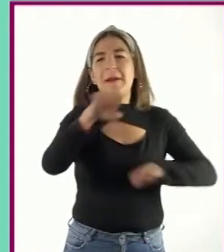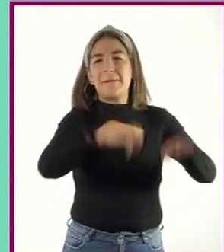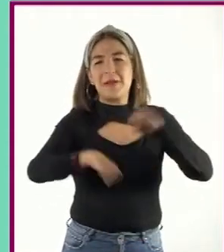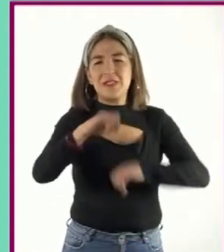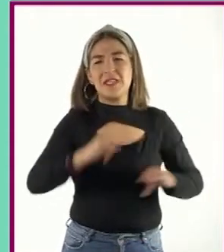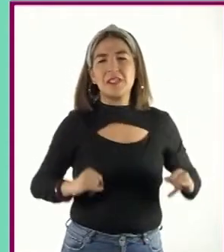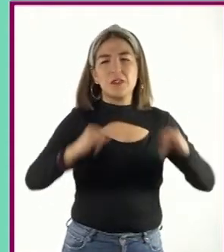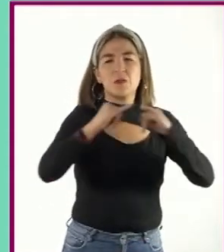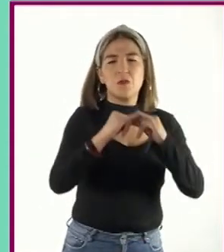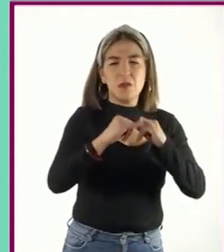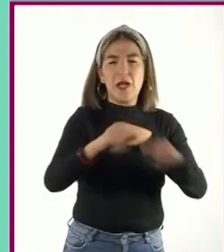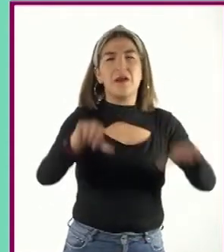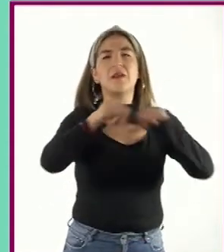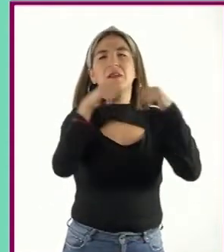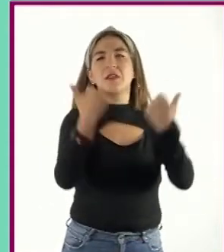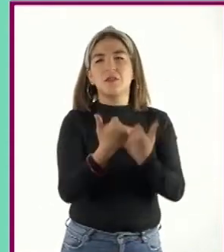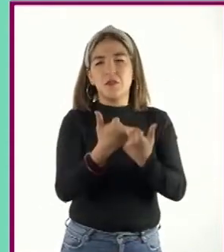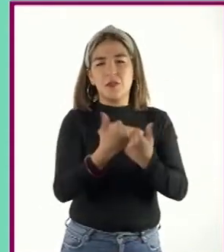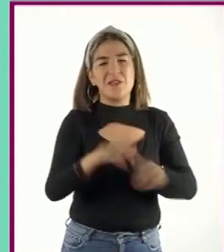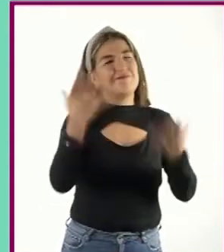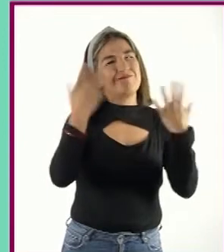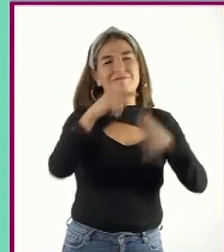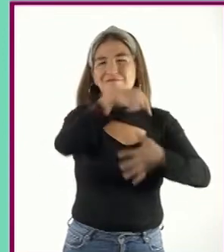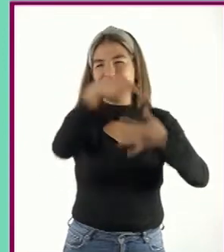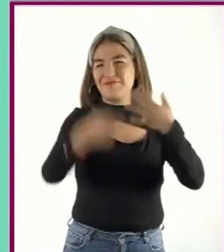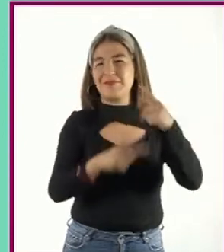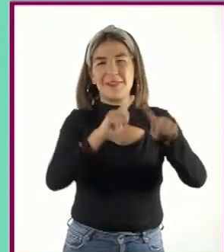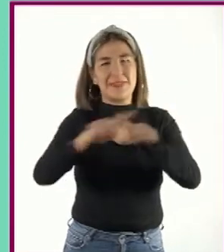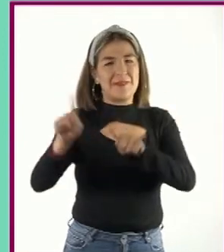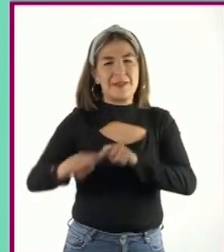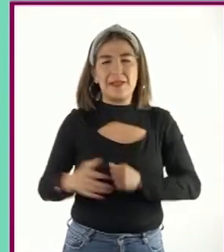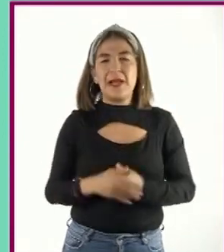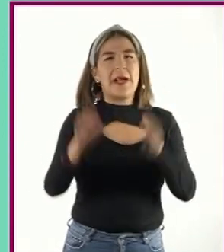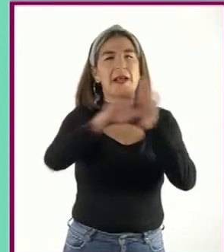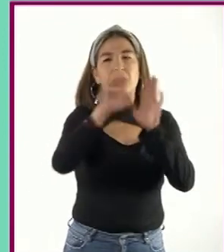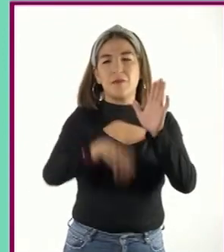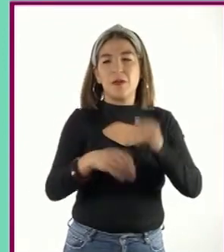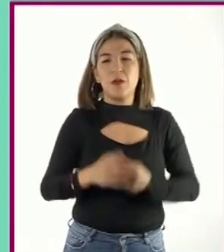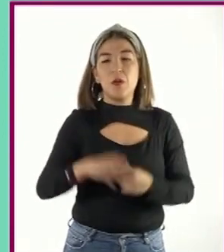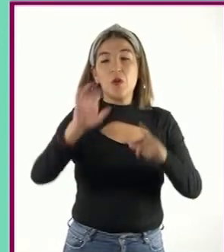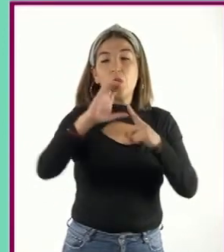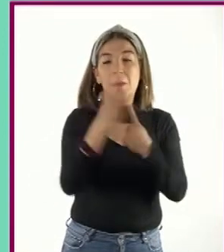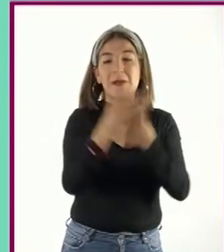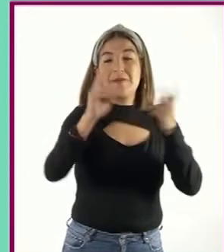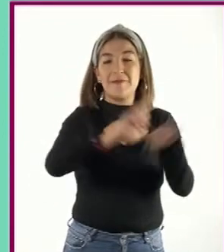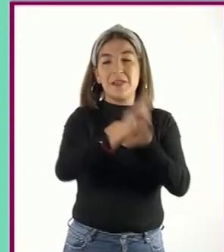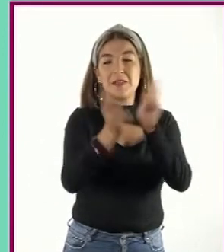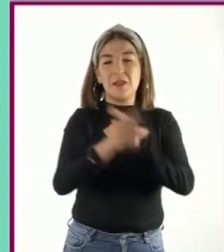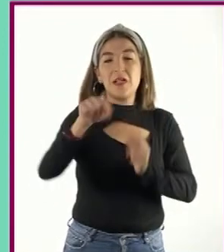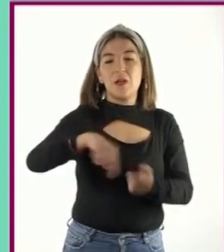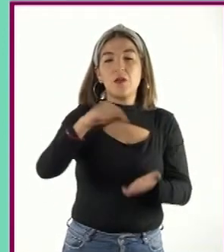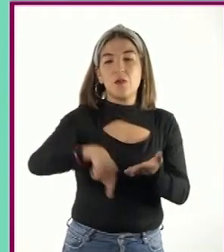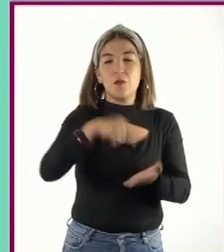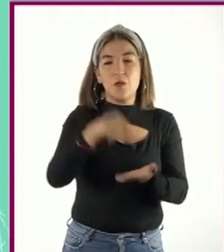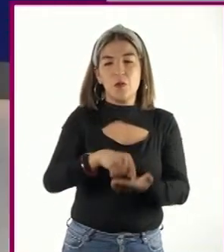institución o asociación, etc. Por ejemplo, Comité Vecinal del Condominio Golondrinas.